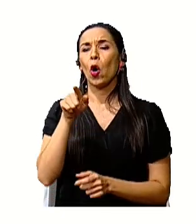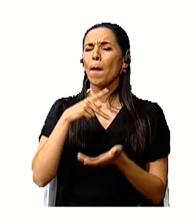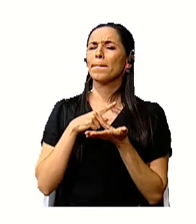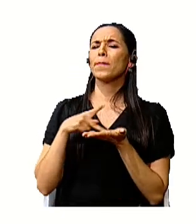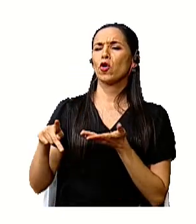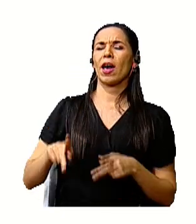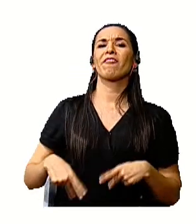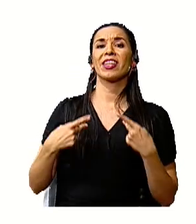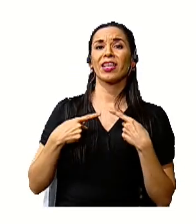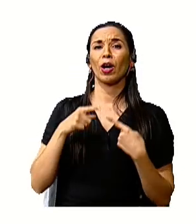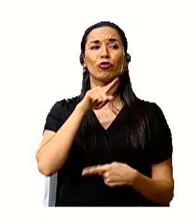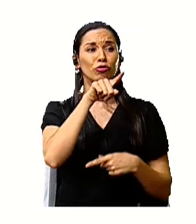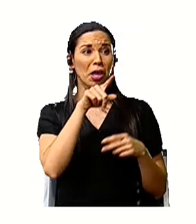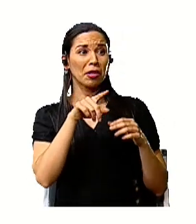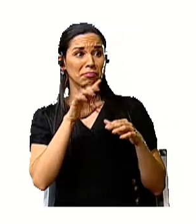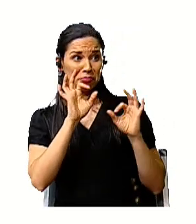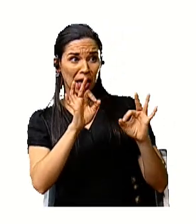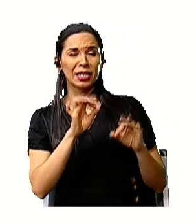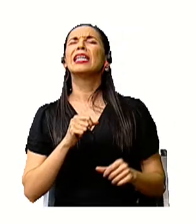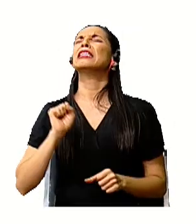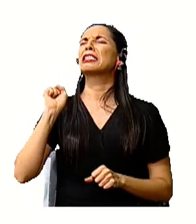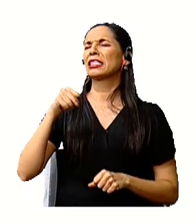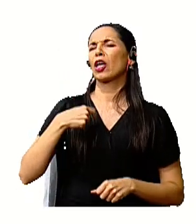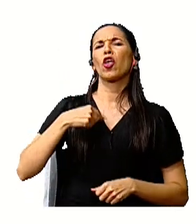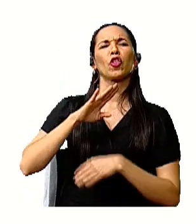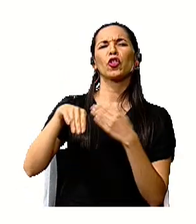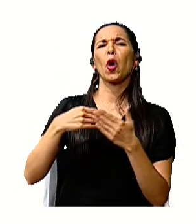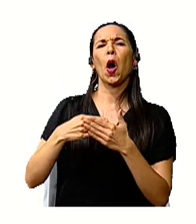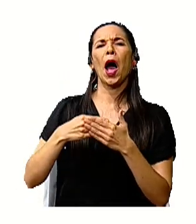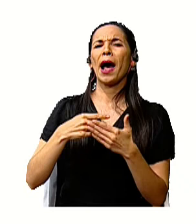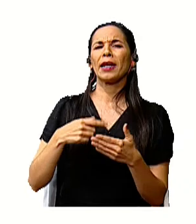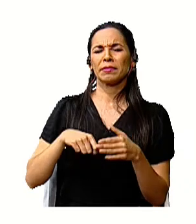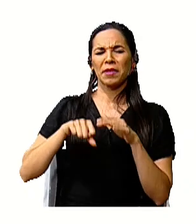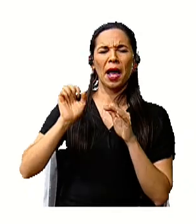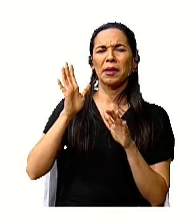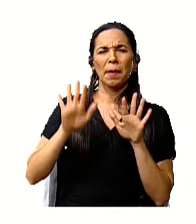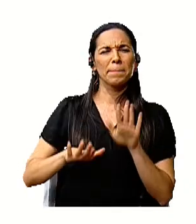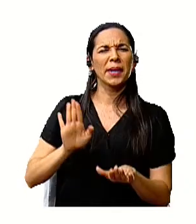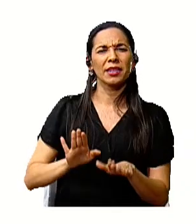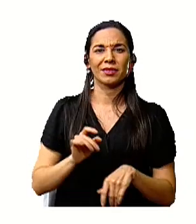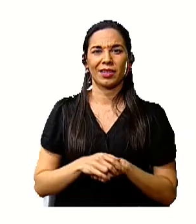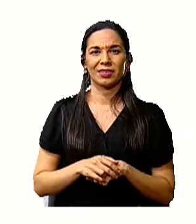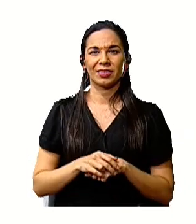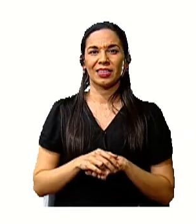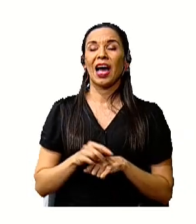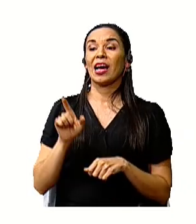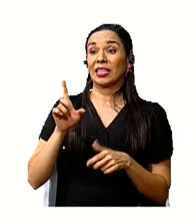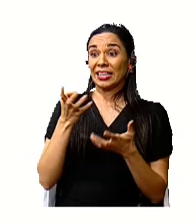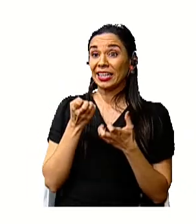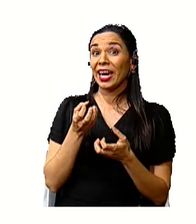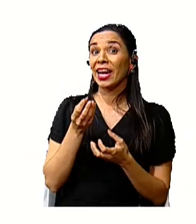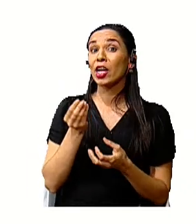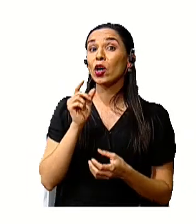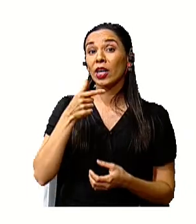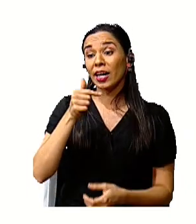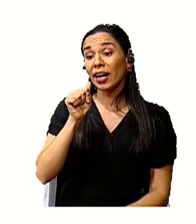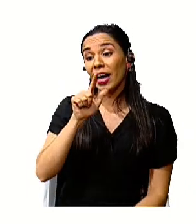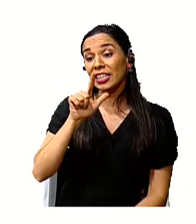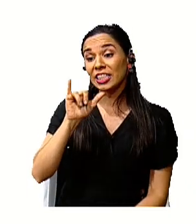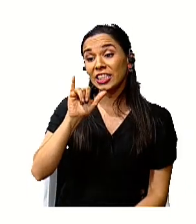Ah, con toda la pata. Quiero un gallito. ¿Cierto? Esas son parte del patrimonio